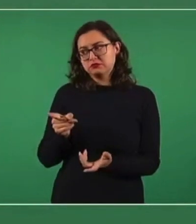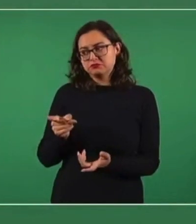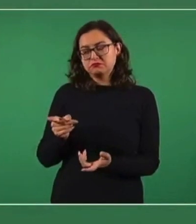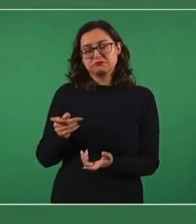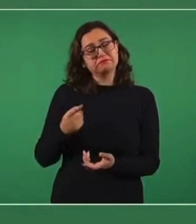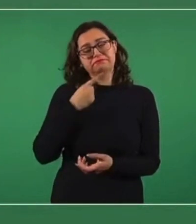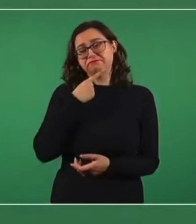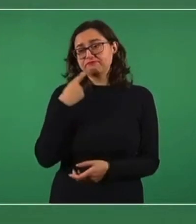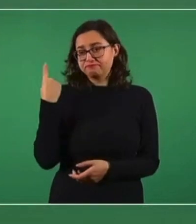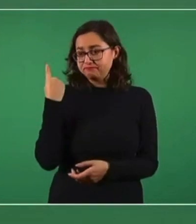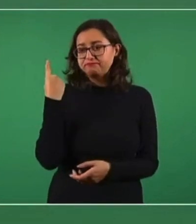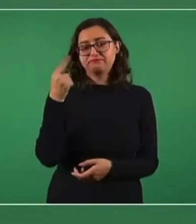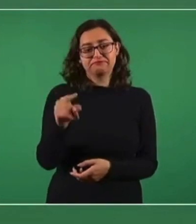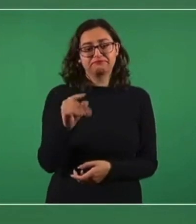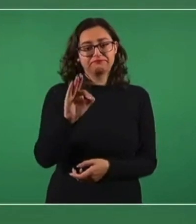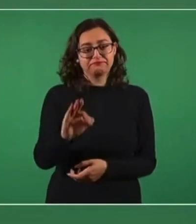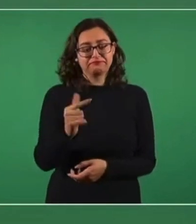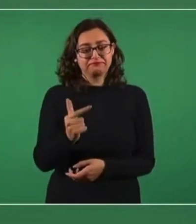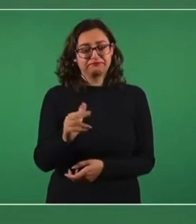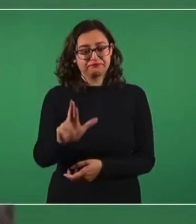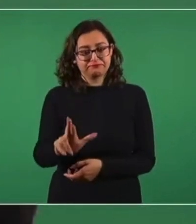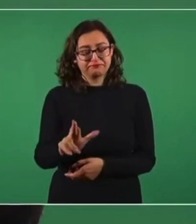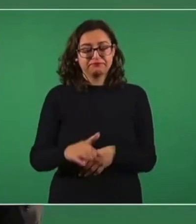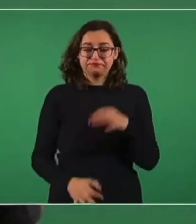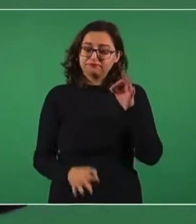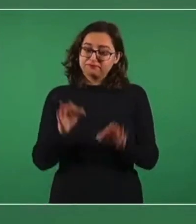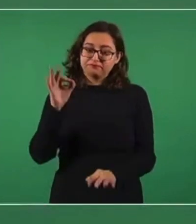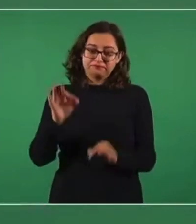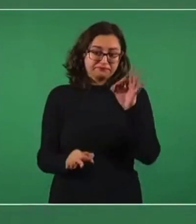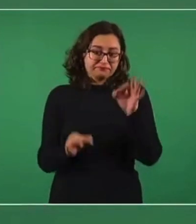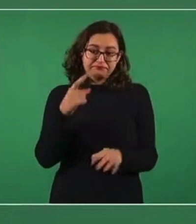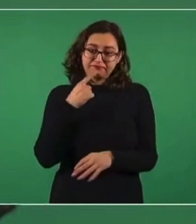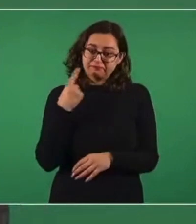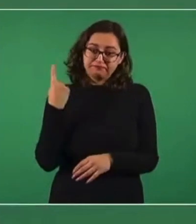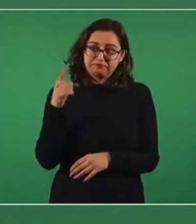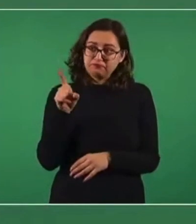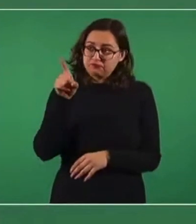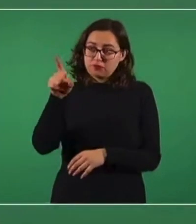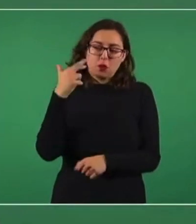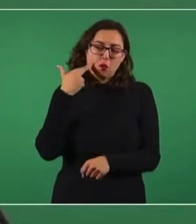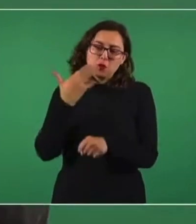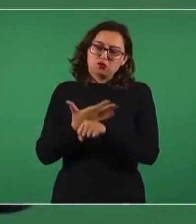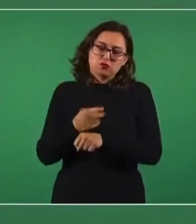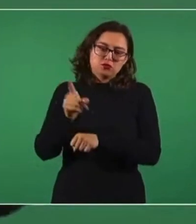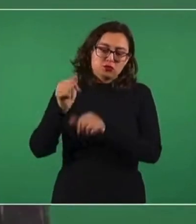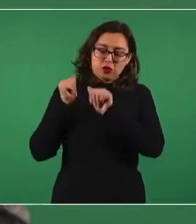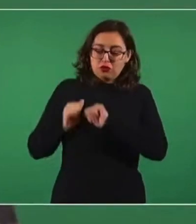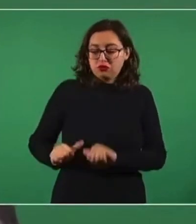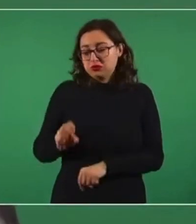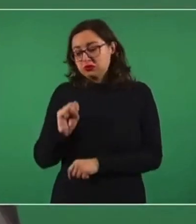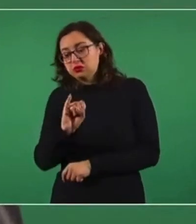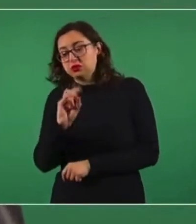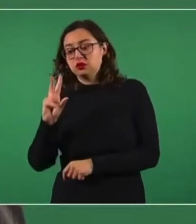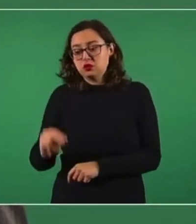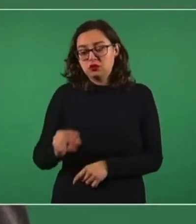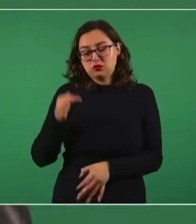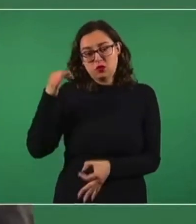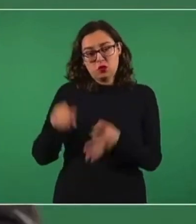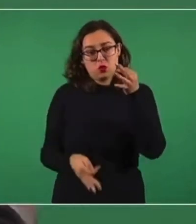y ya es la autoridad competente la que va a resolver,